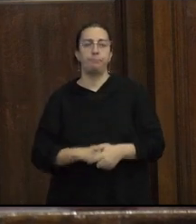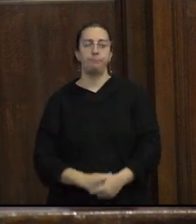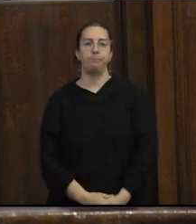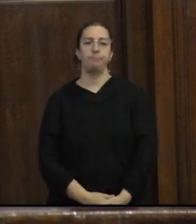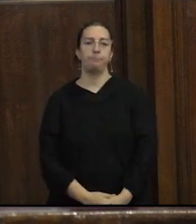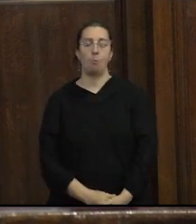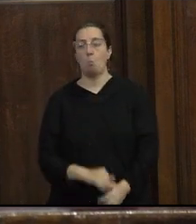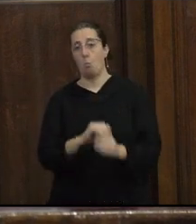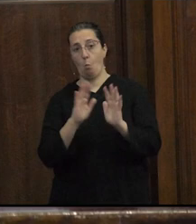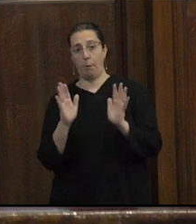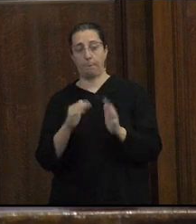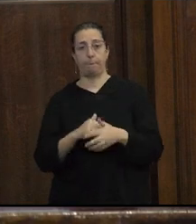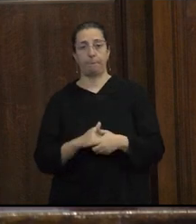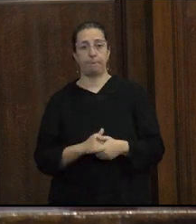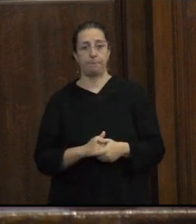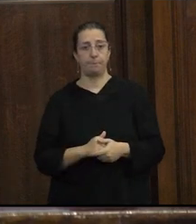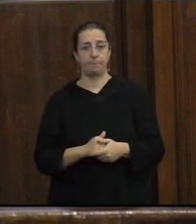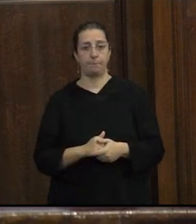bueno